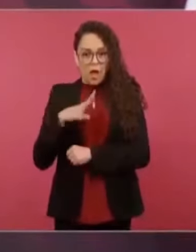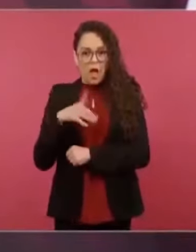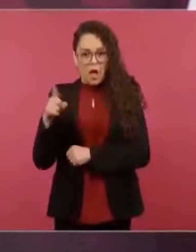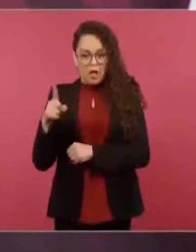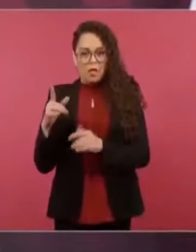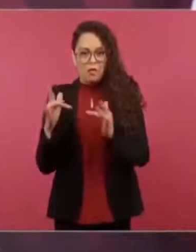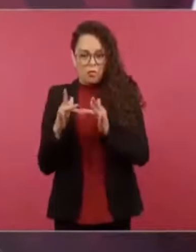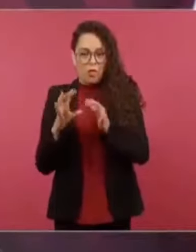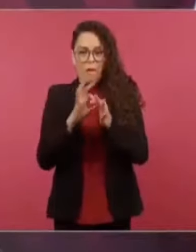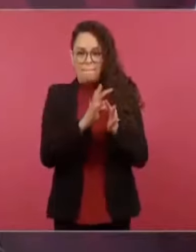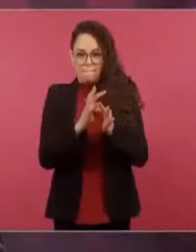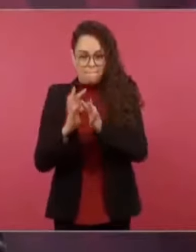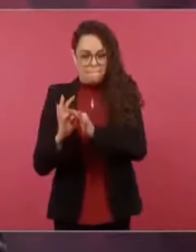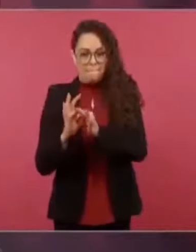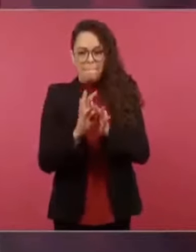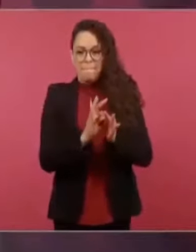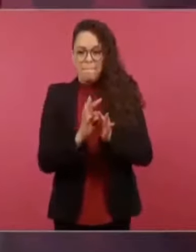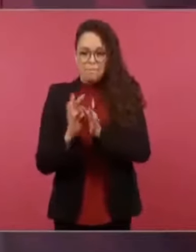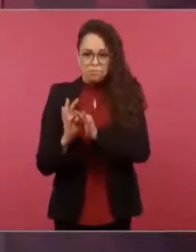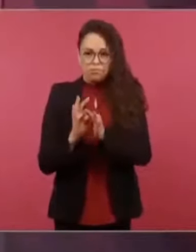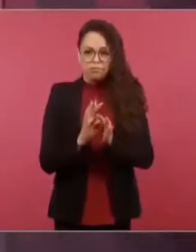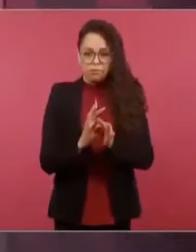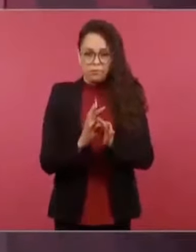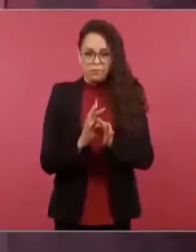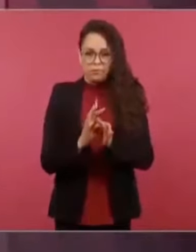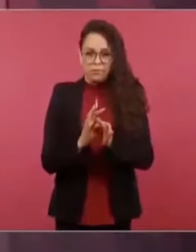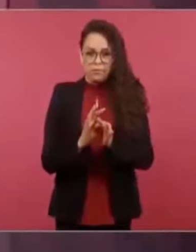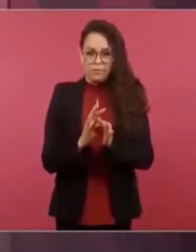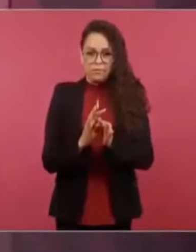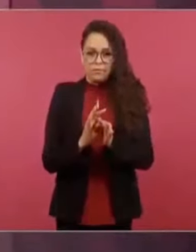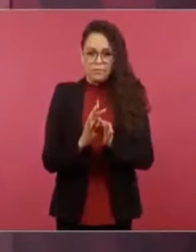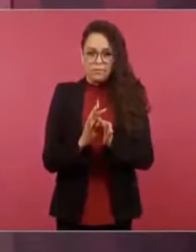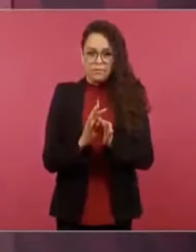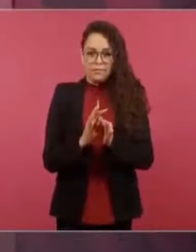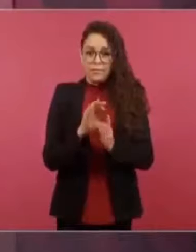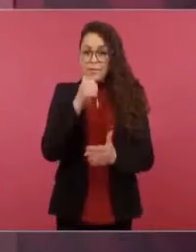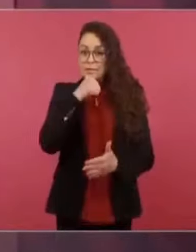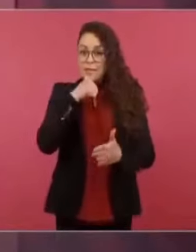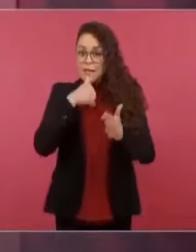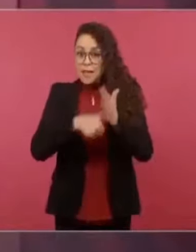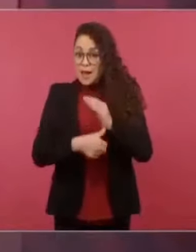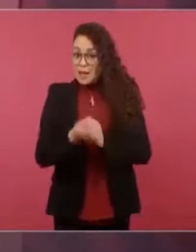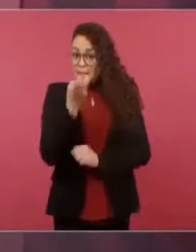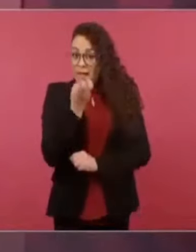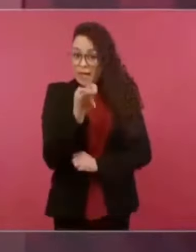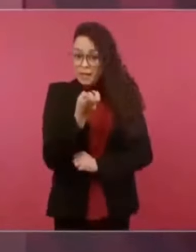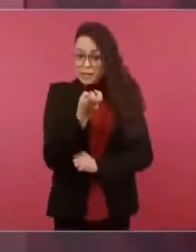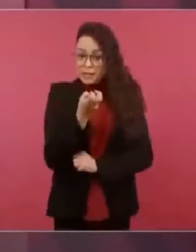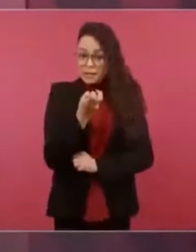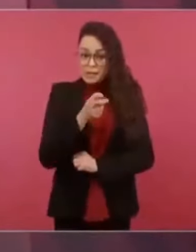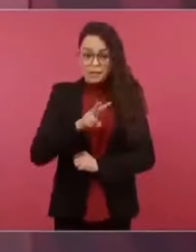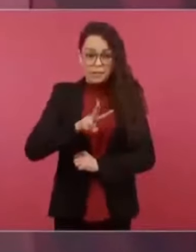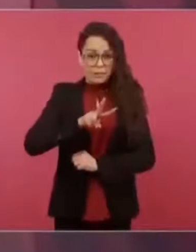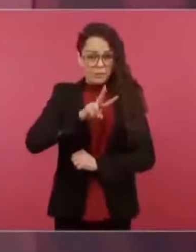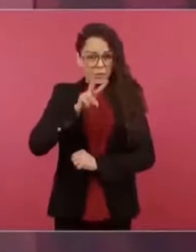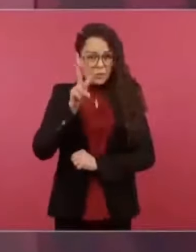los Pero esa carta es profética,